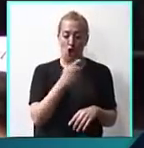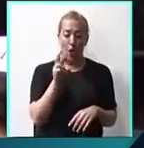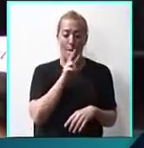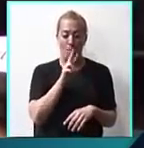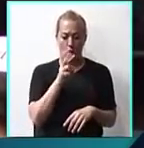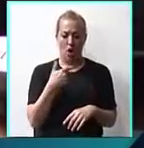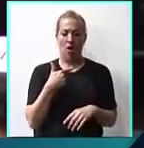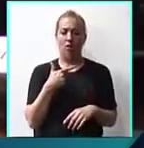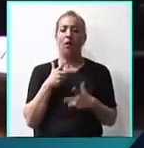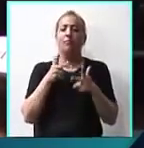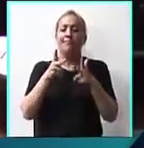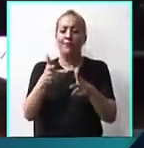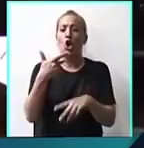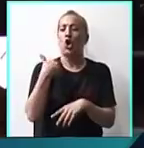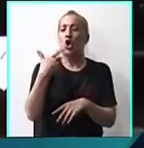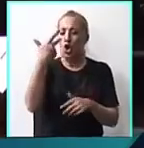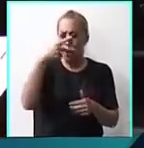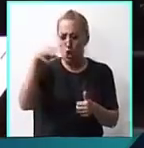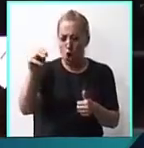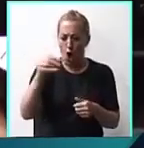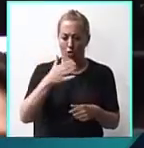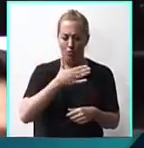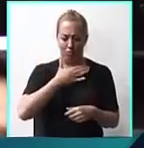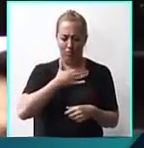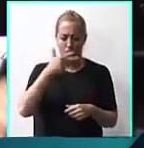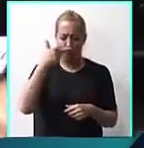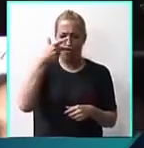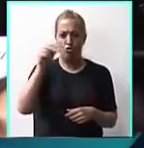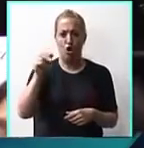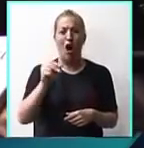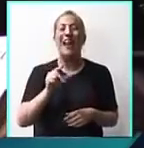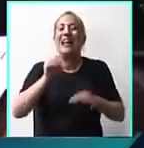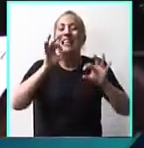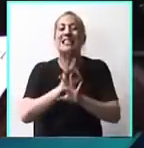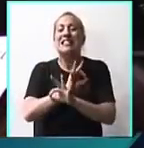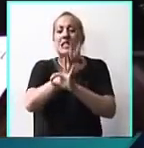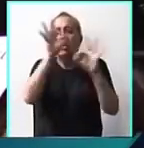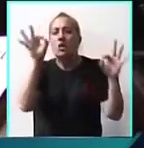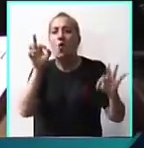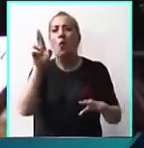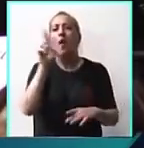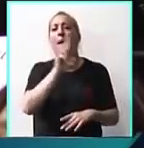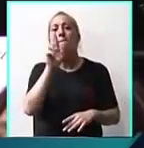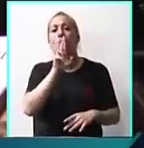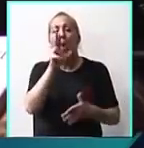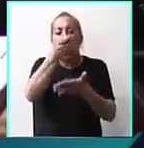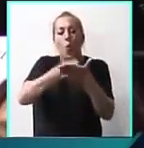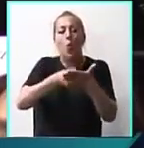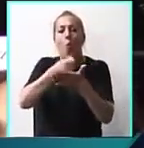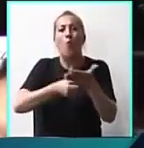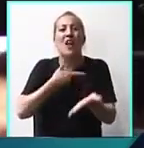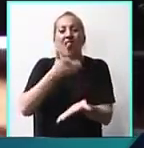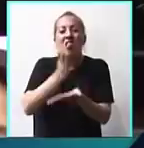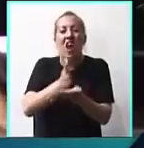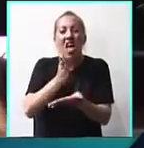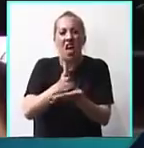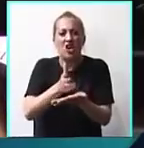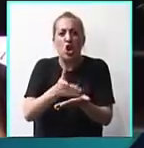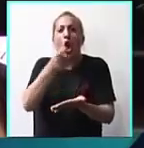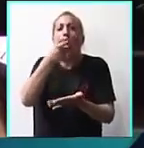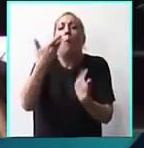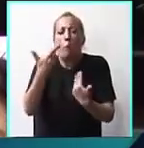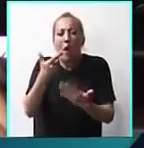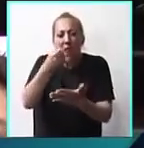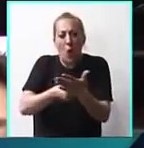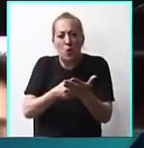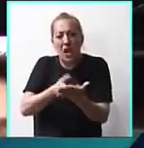nuestro nombre, no en nuestro nombre. Ninguna mujer que luche por sus derechos puede luchar por delitos